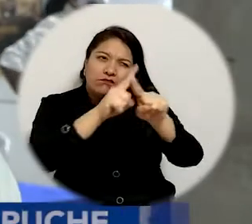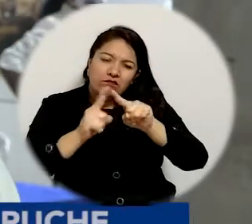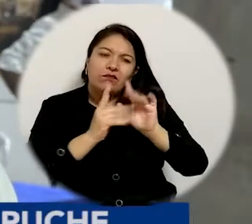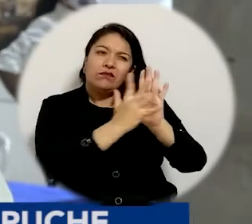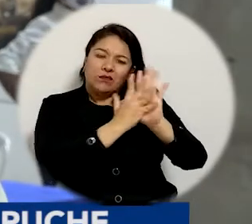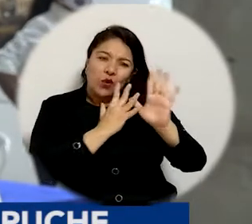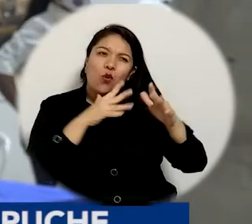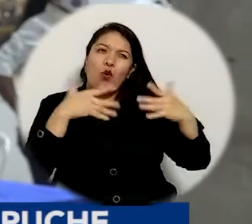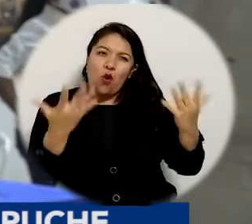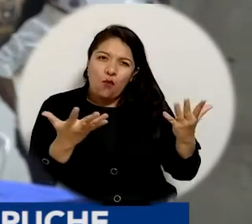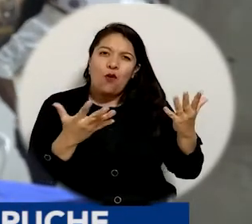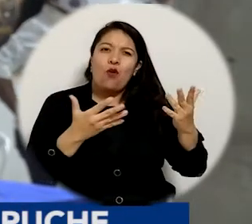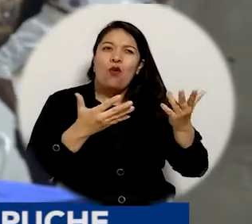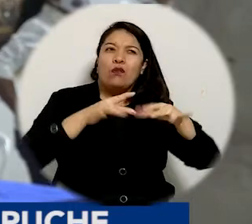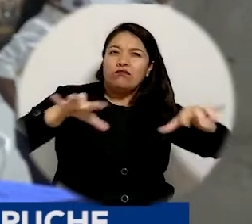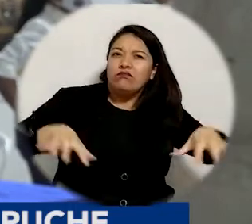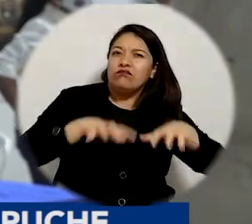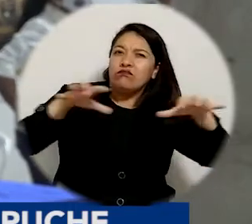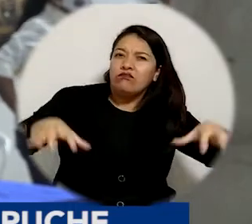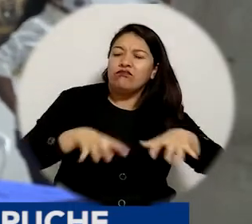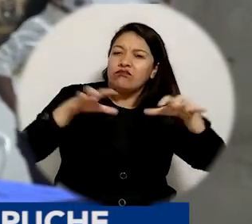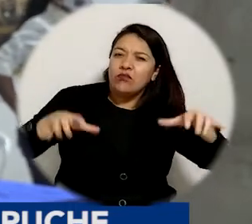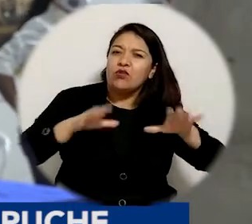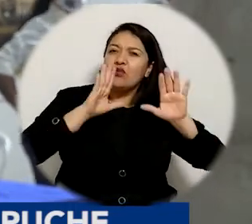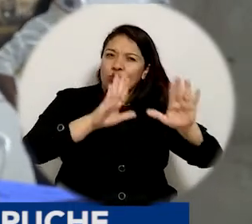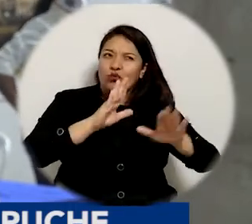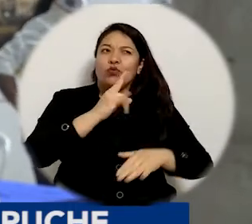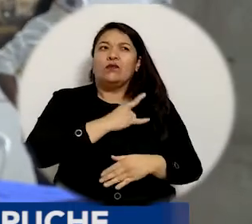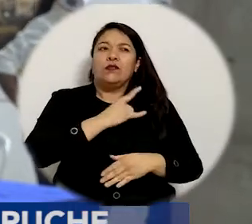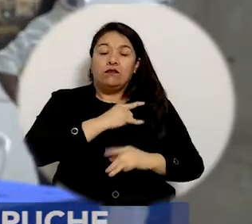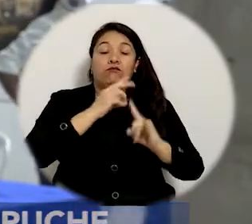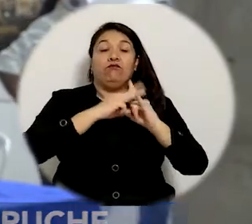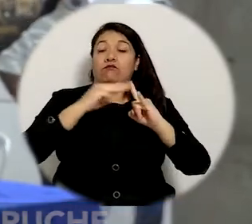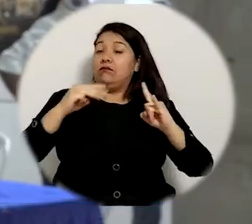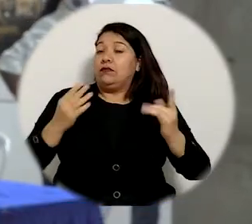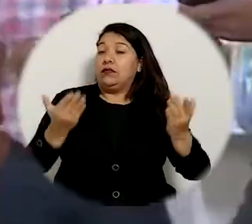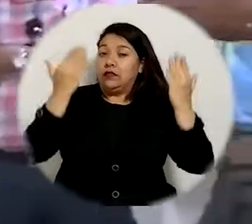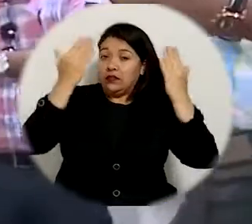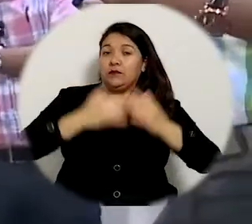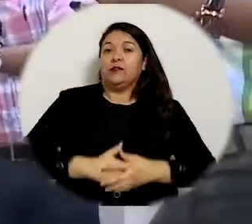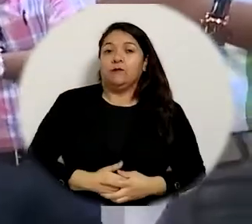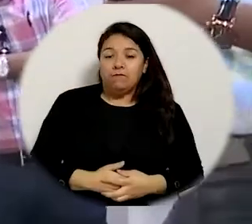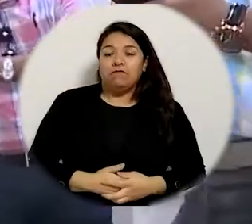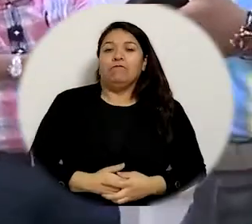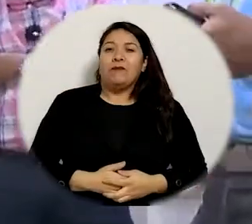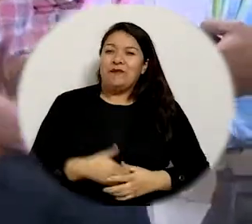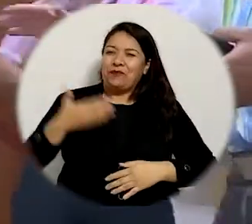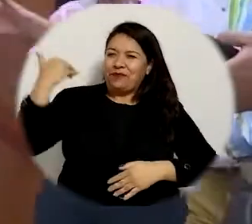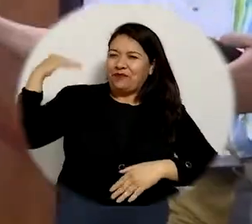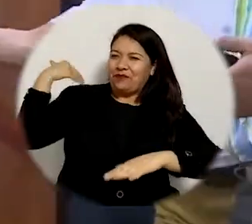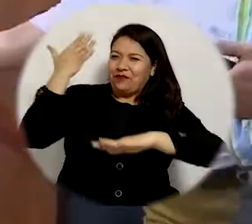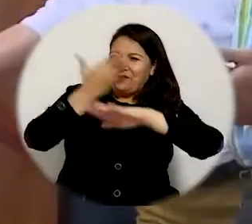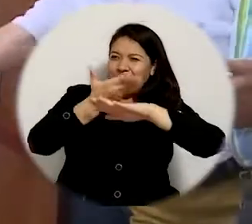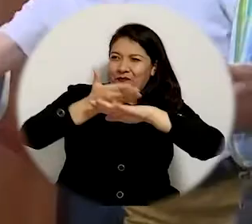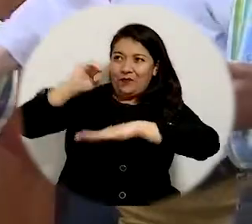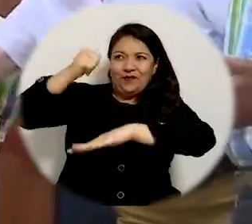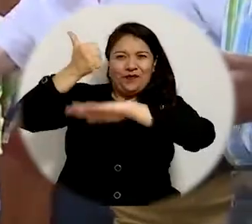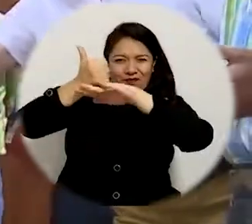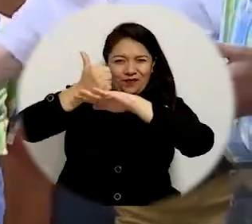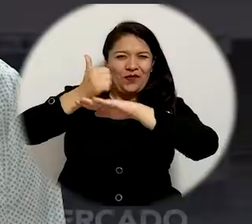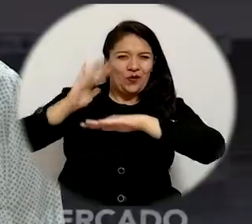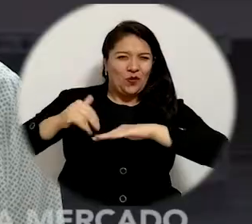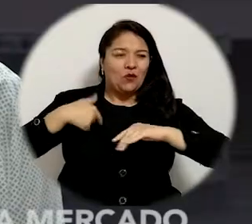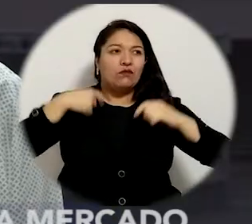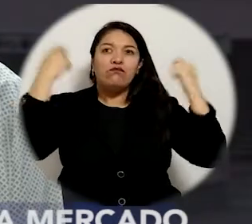las diferentes obras o actividades que viene realizando la Universidad del Magdalena. Se cumplió la propuesta que